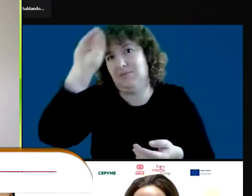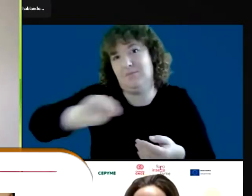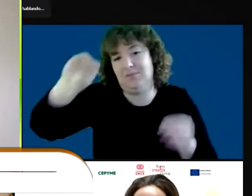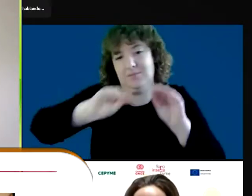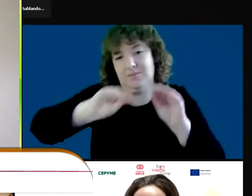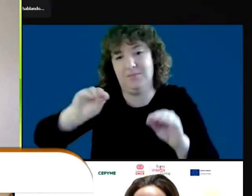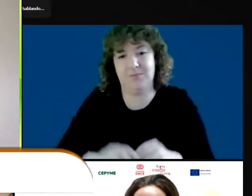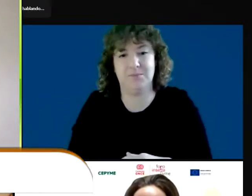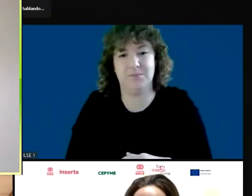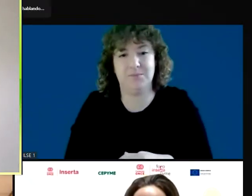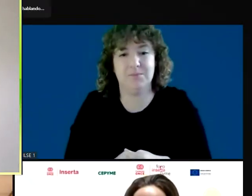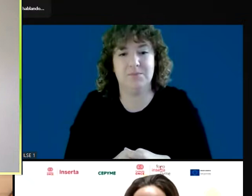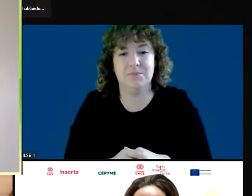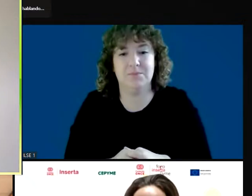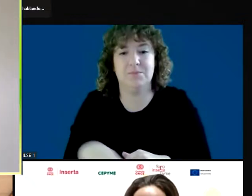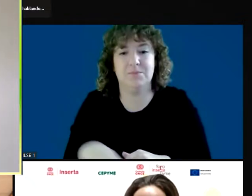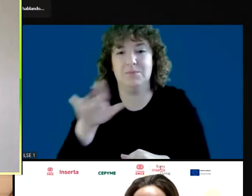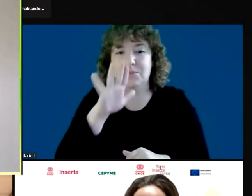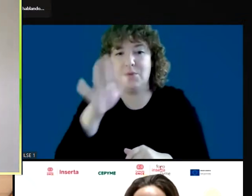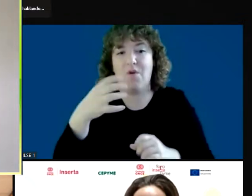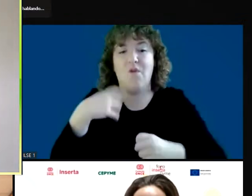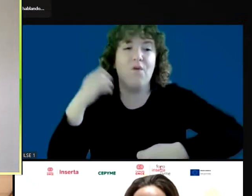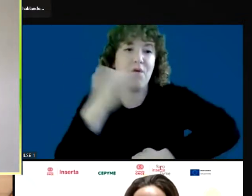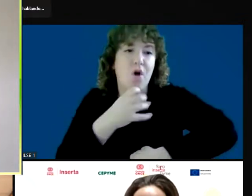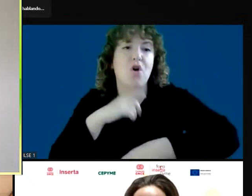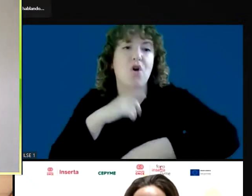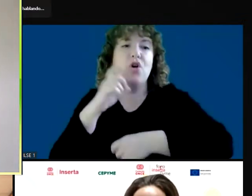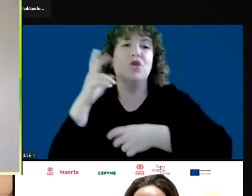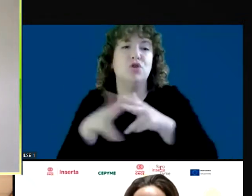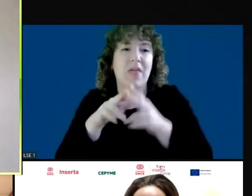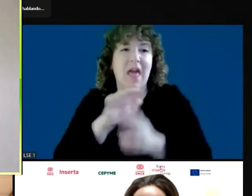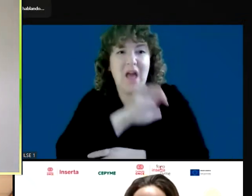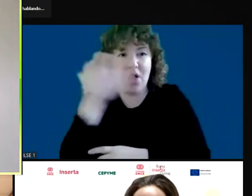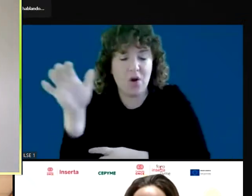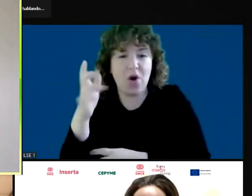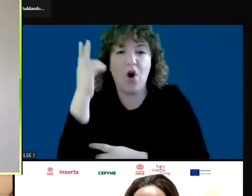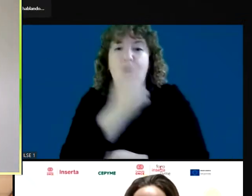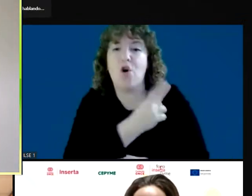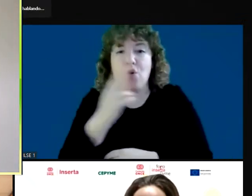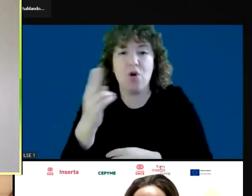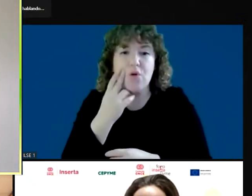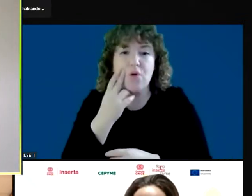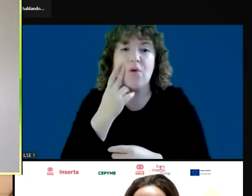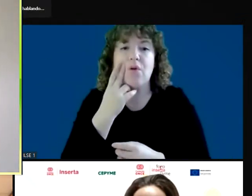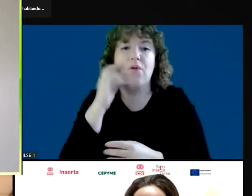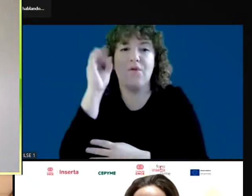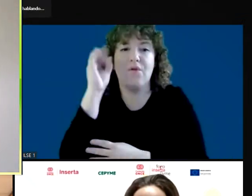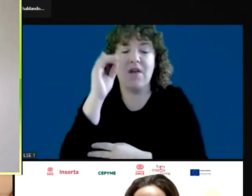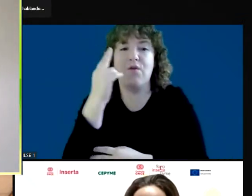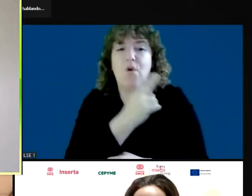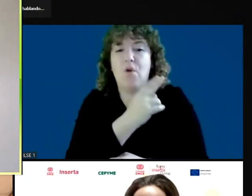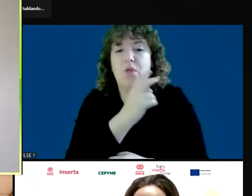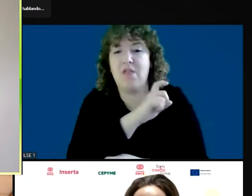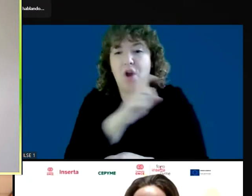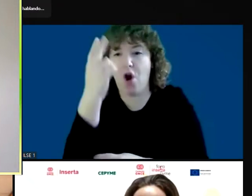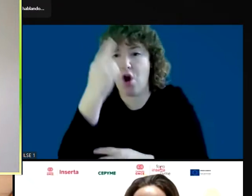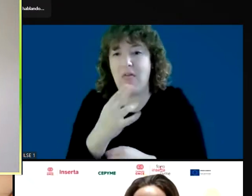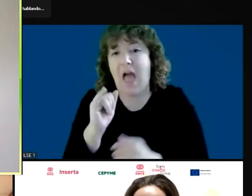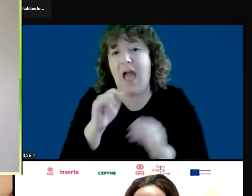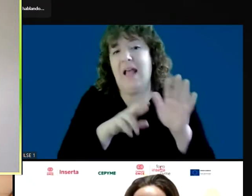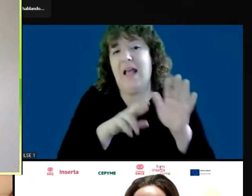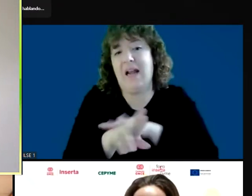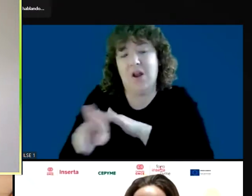puesta a disposición gracias al Fondo Social Europeo, gracias a los compromisos también a la confinación de Fundación 11. Hay una serie de recursos